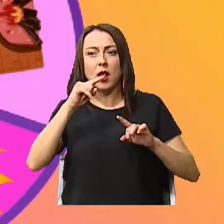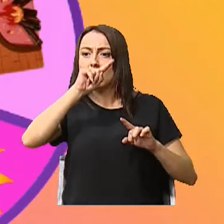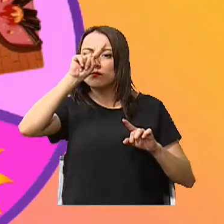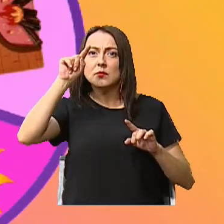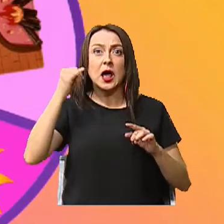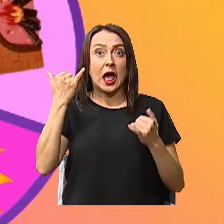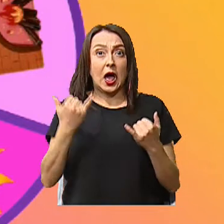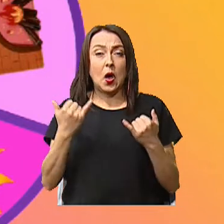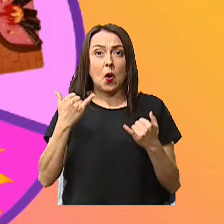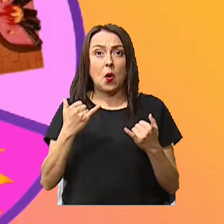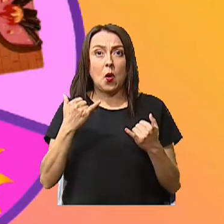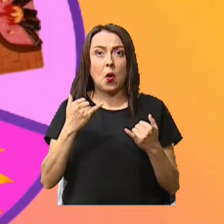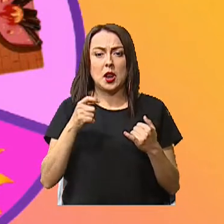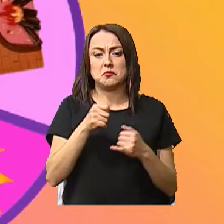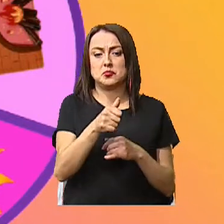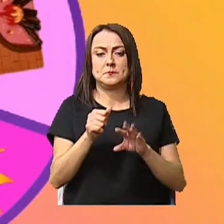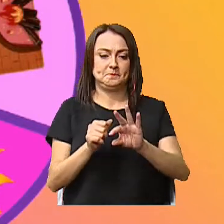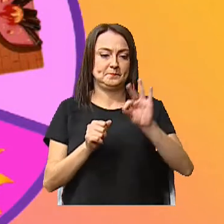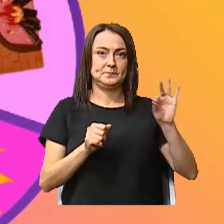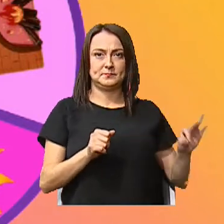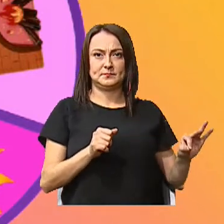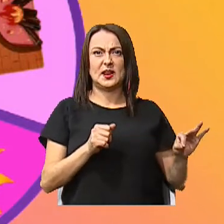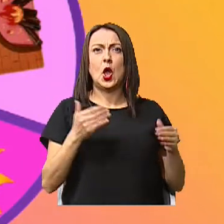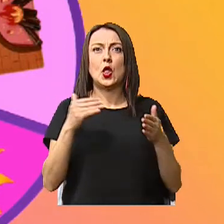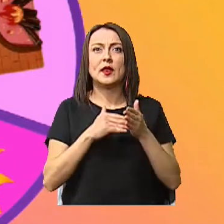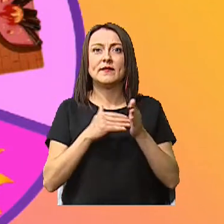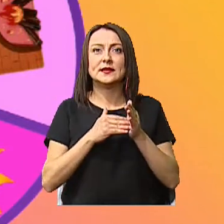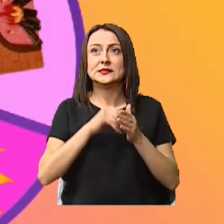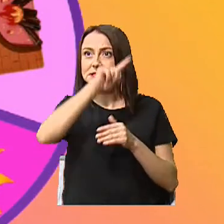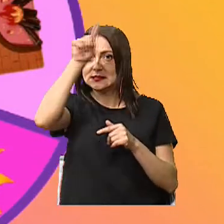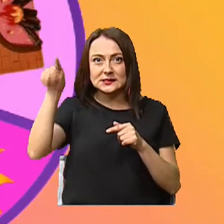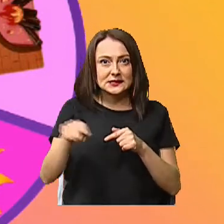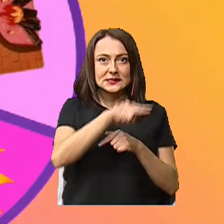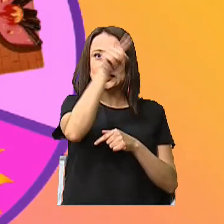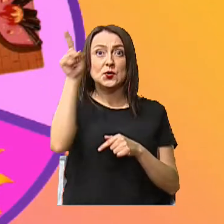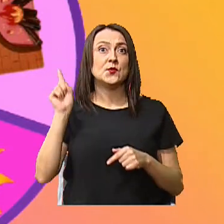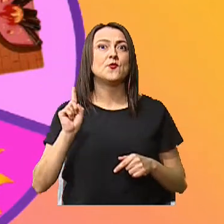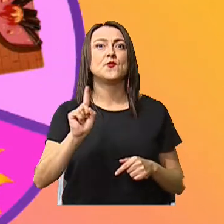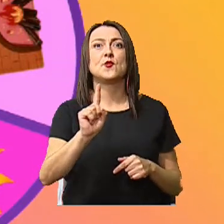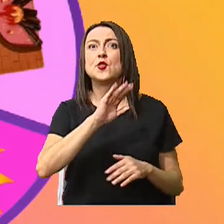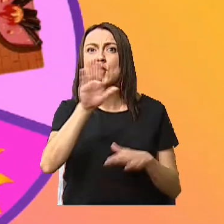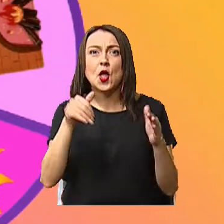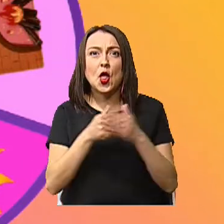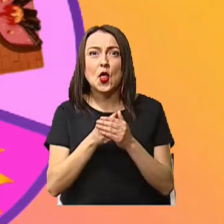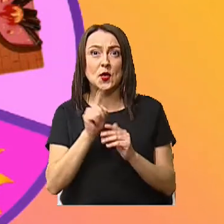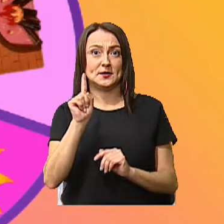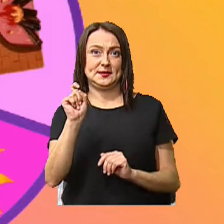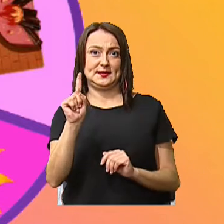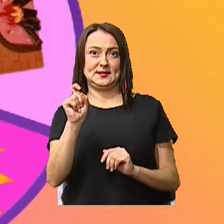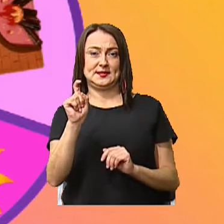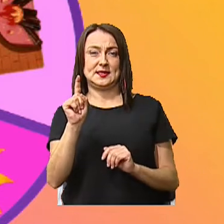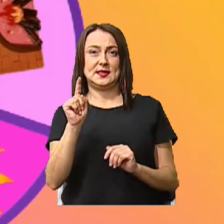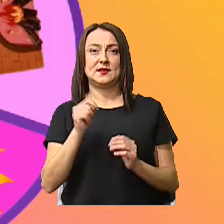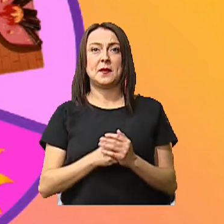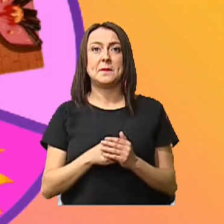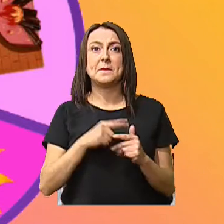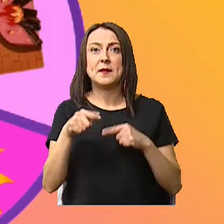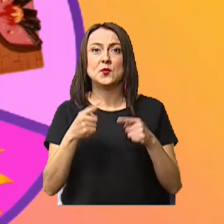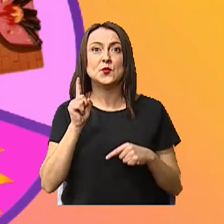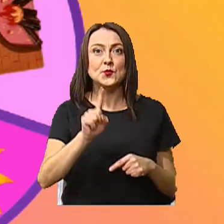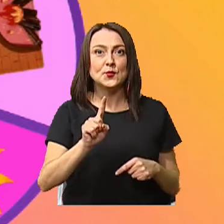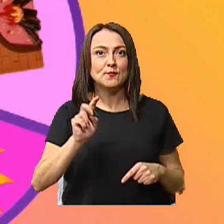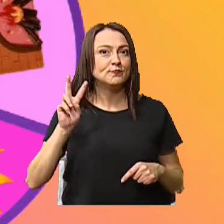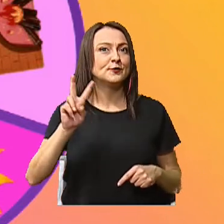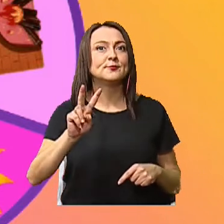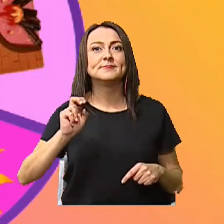Tomamos la linterna nada más. Vamos a girar otra vez la ruleta. La cuenta de tres. Todos con el dedo índice. Vamos. Uno,